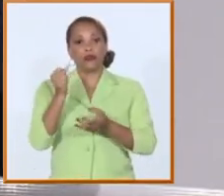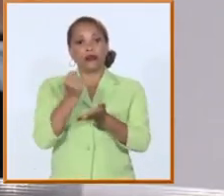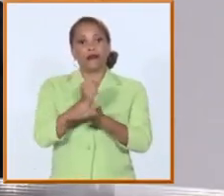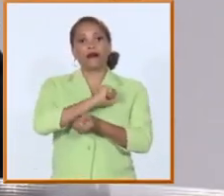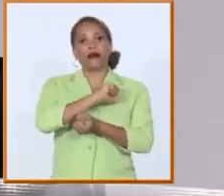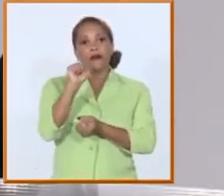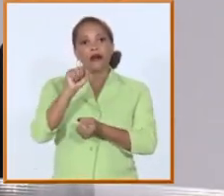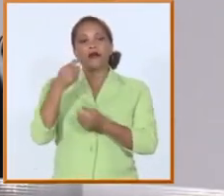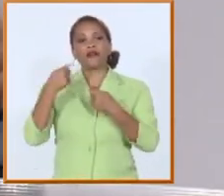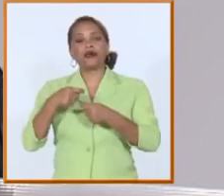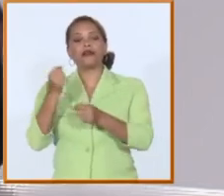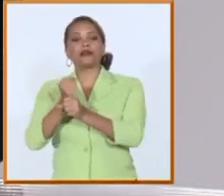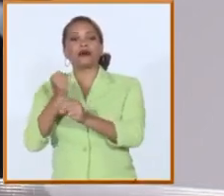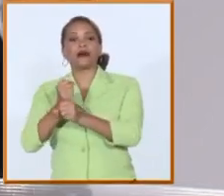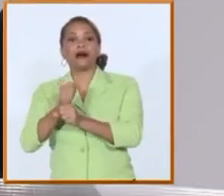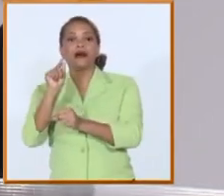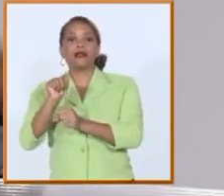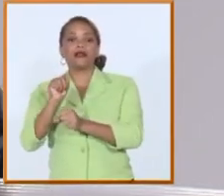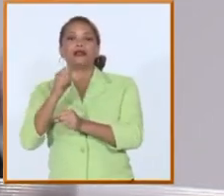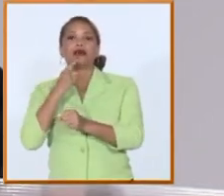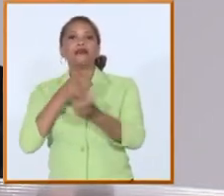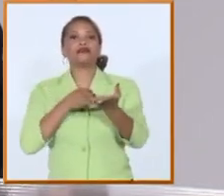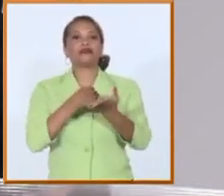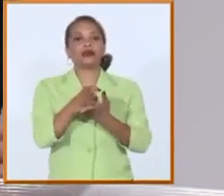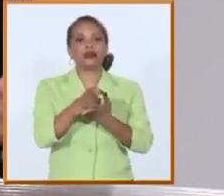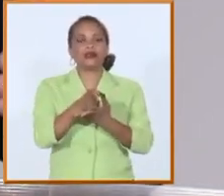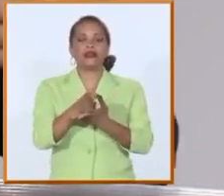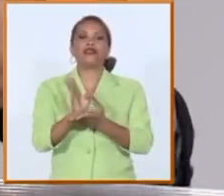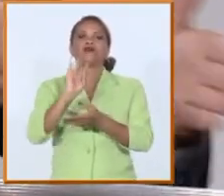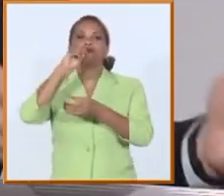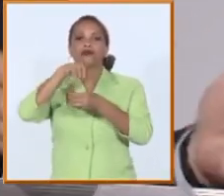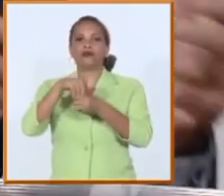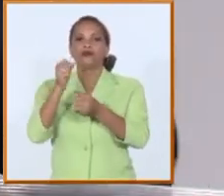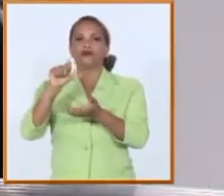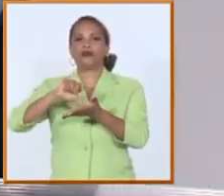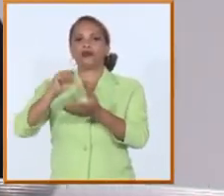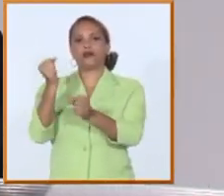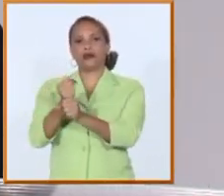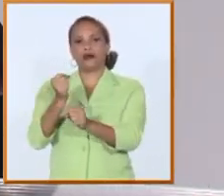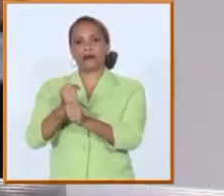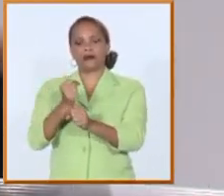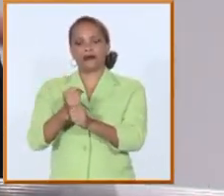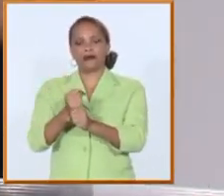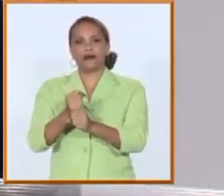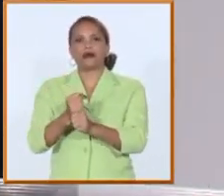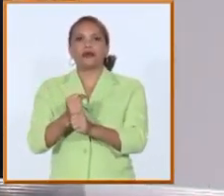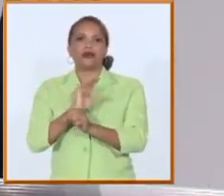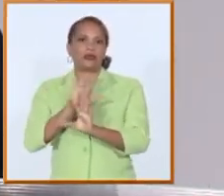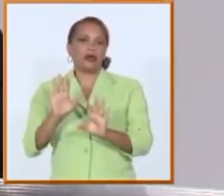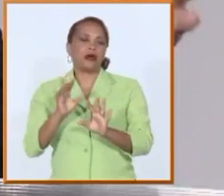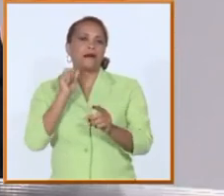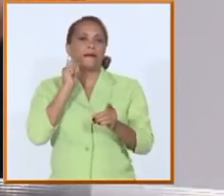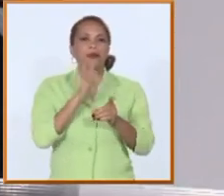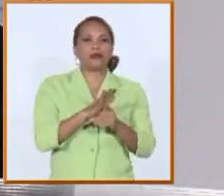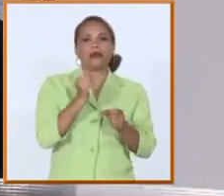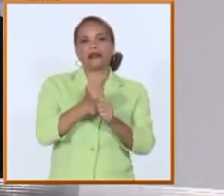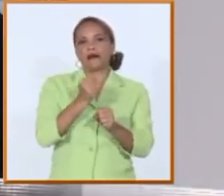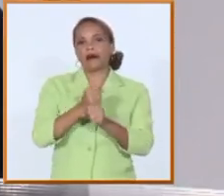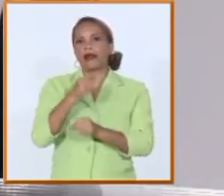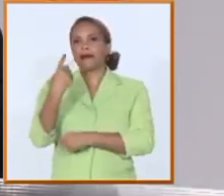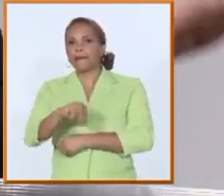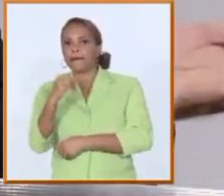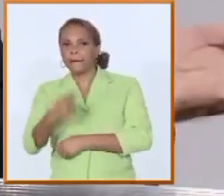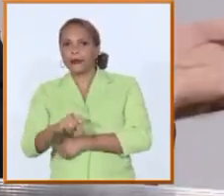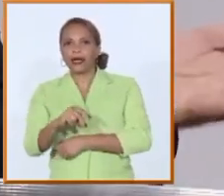que lo da egresar de la universidad con todas esas aspiraciones y todos esos conocimientos y entonces poder realmente desde antes en la práctica